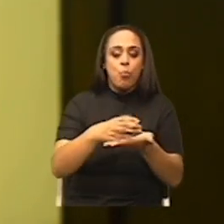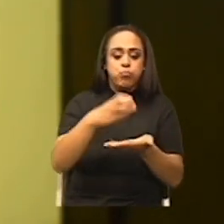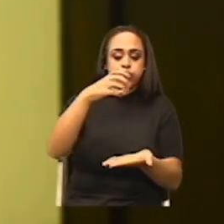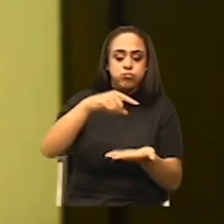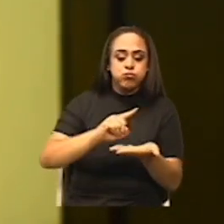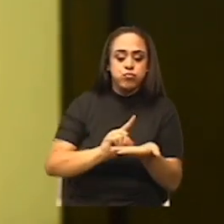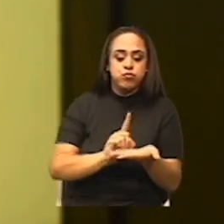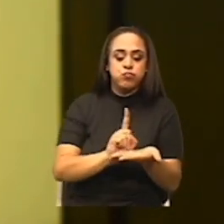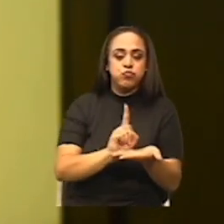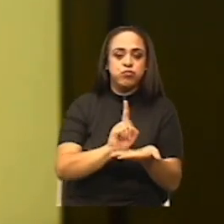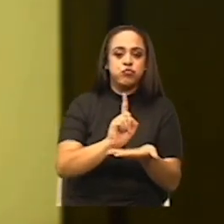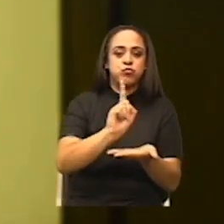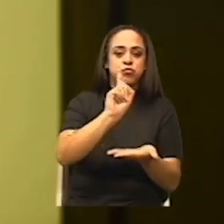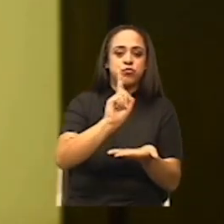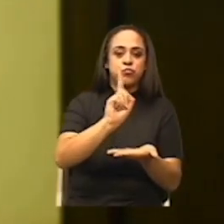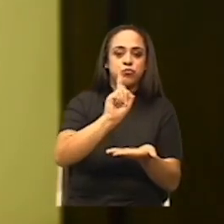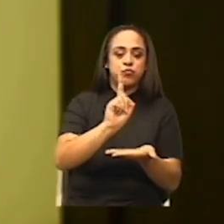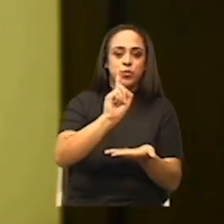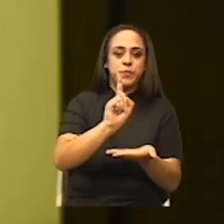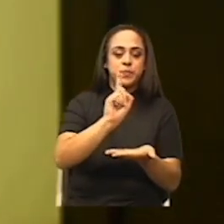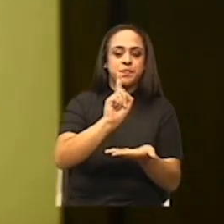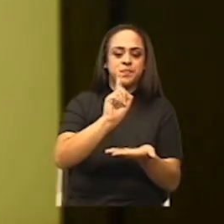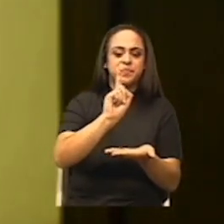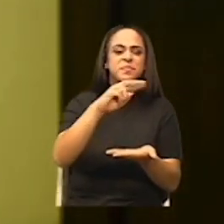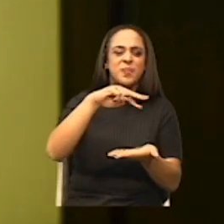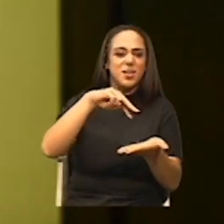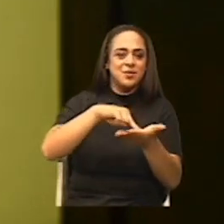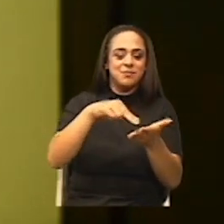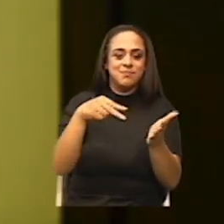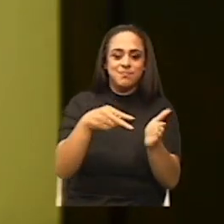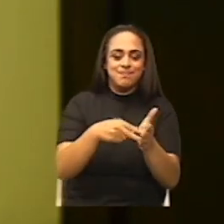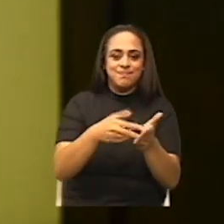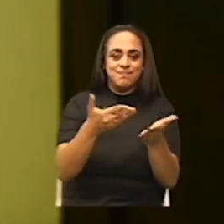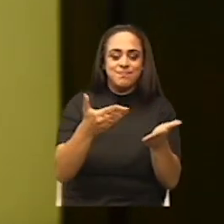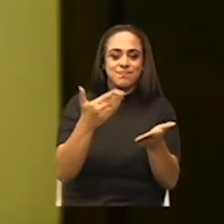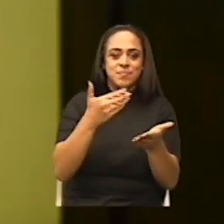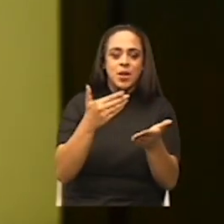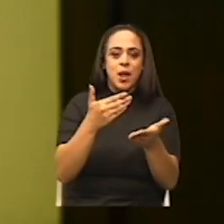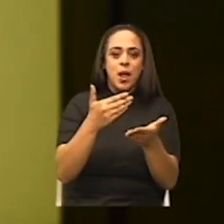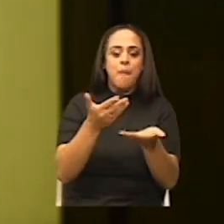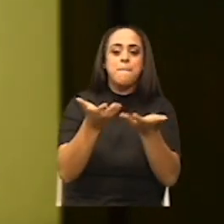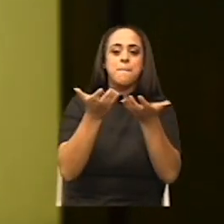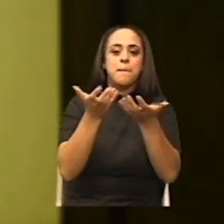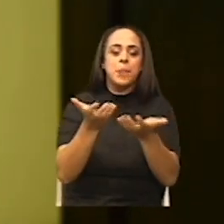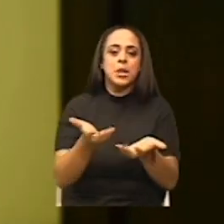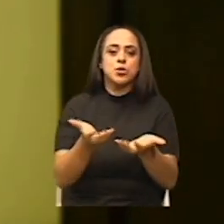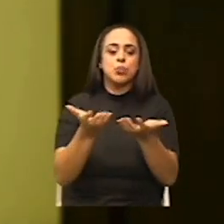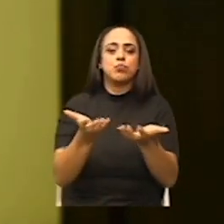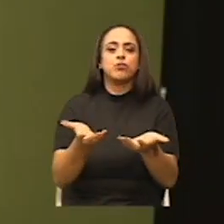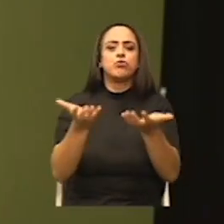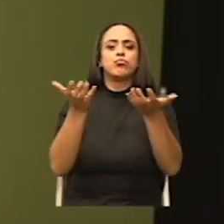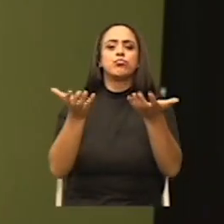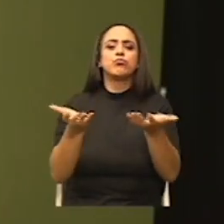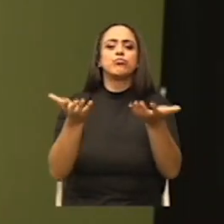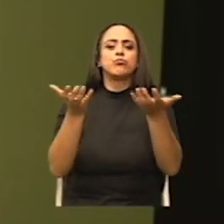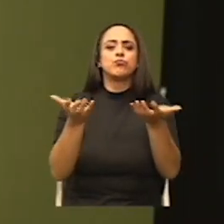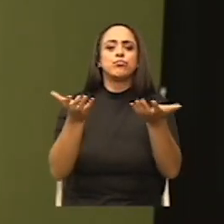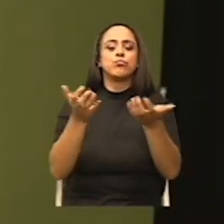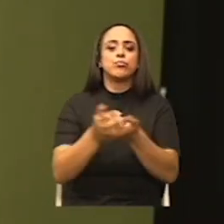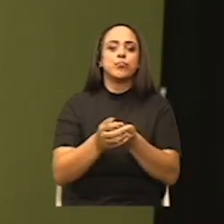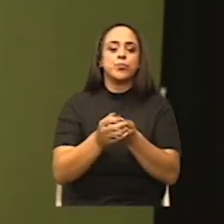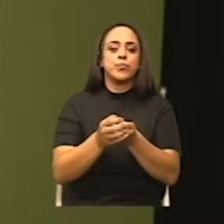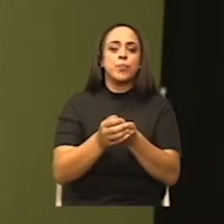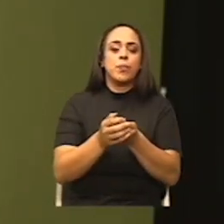superior, significa que tiene un menor peso que en el caso anterior. ¿Cómo se da esto?